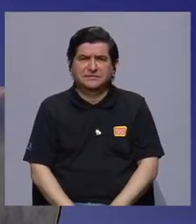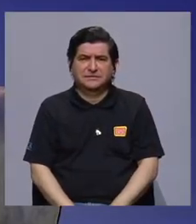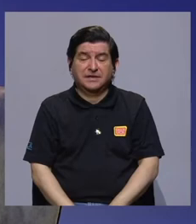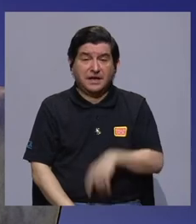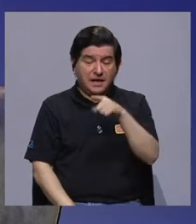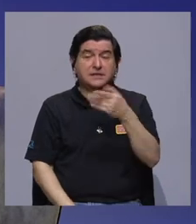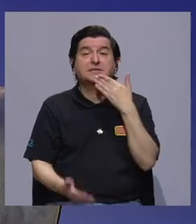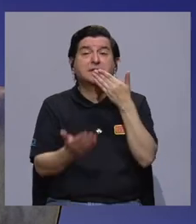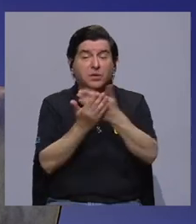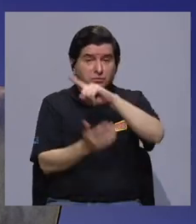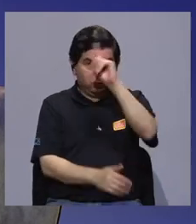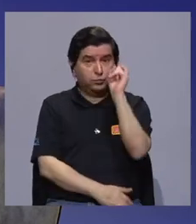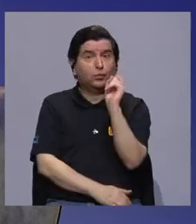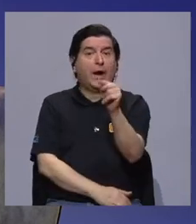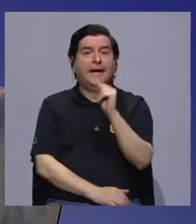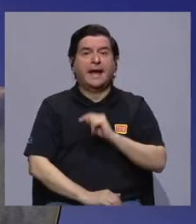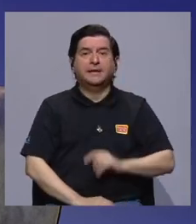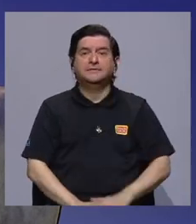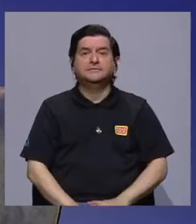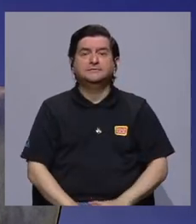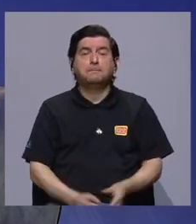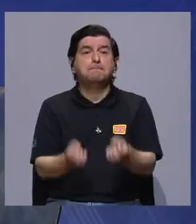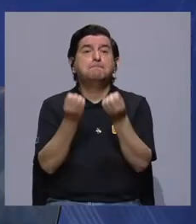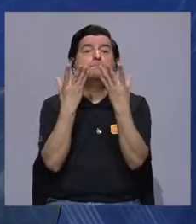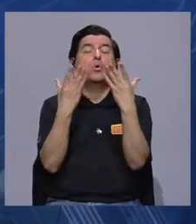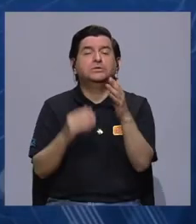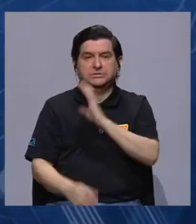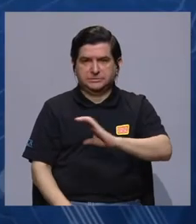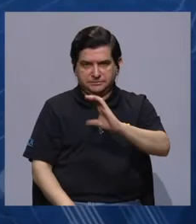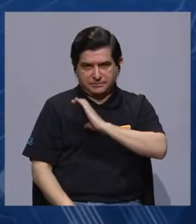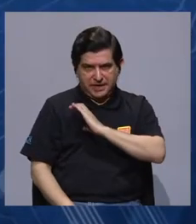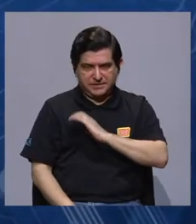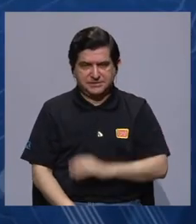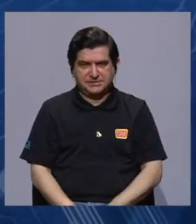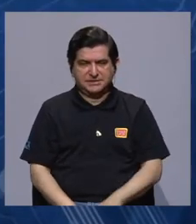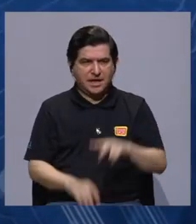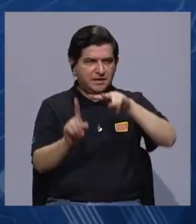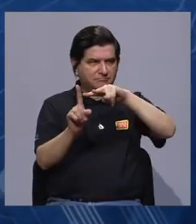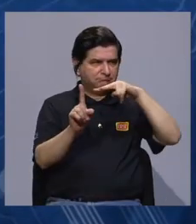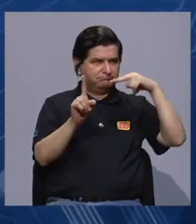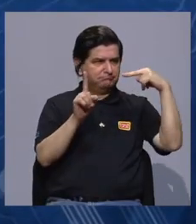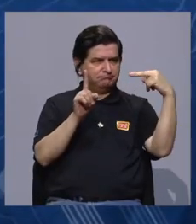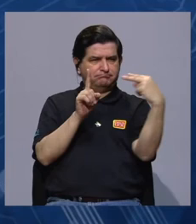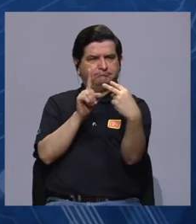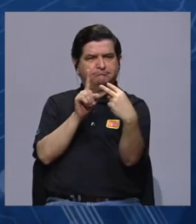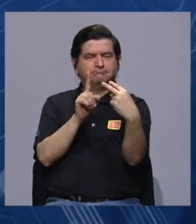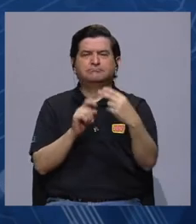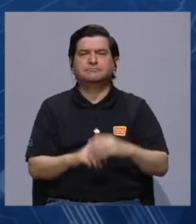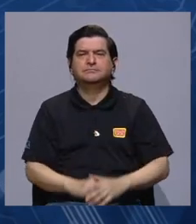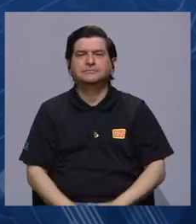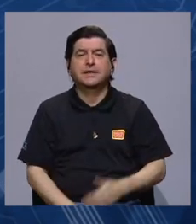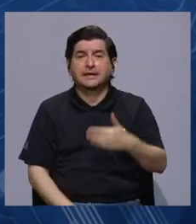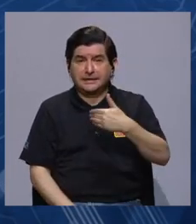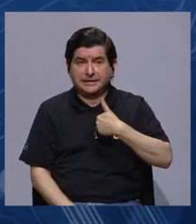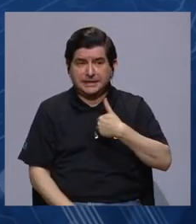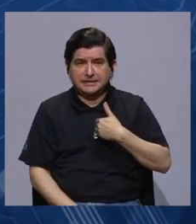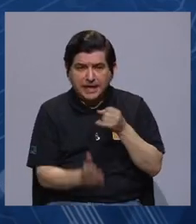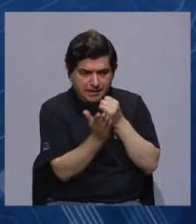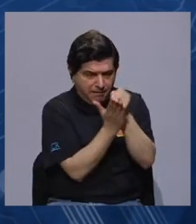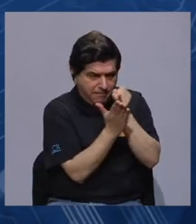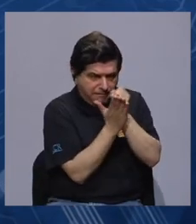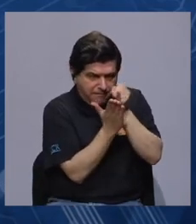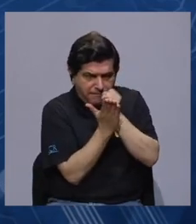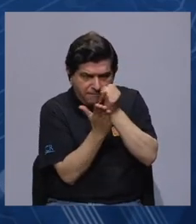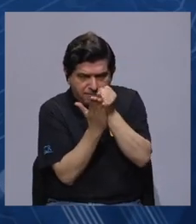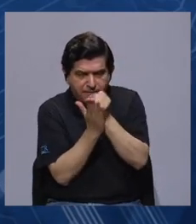Bueno, esa es una muy buena pregunta, don Gustavo. Hay muchas aristas. Veámoslo desde la perspectiva de la